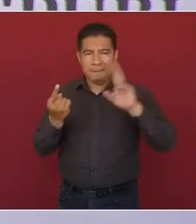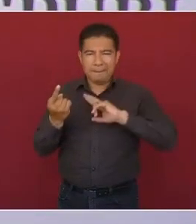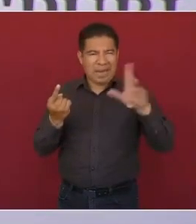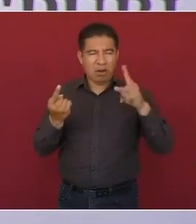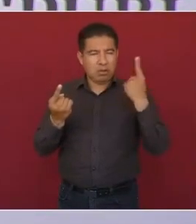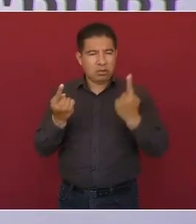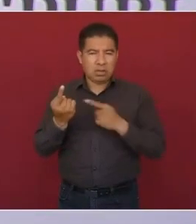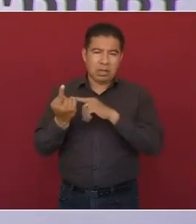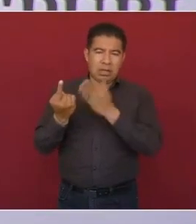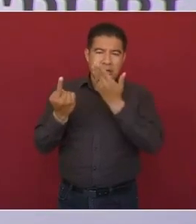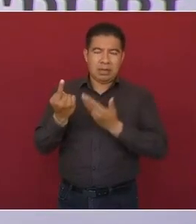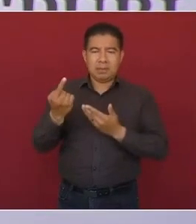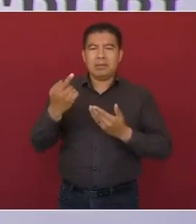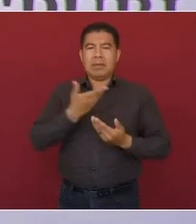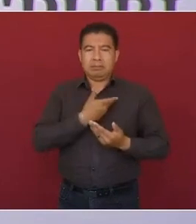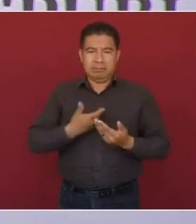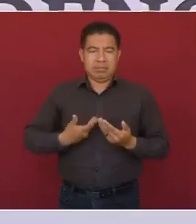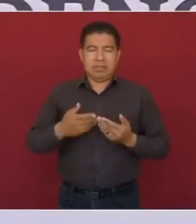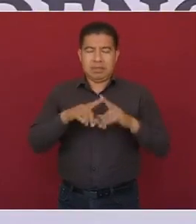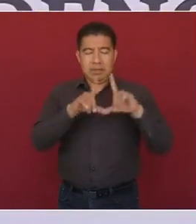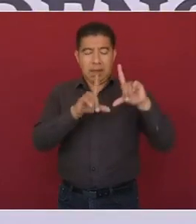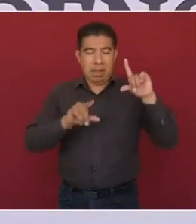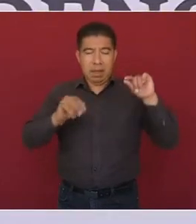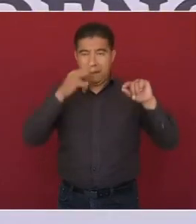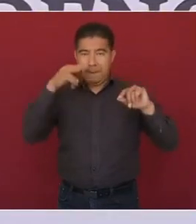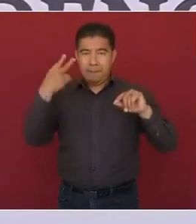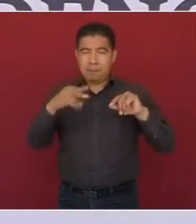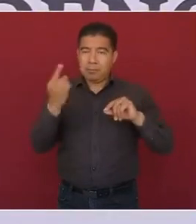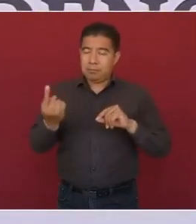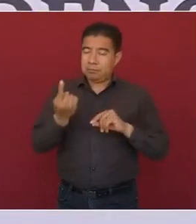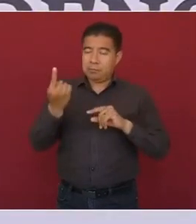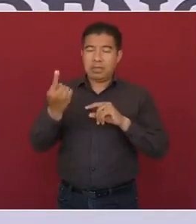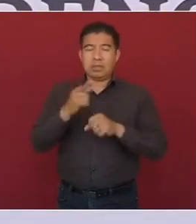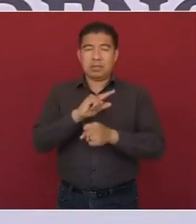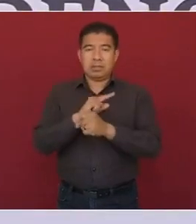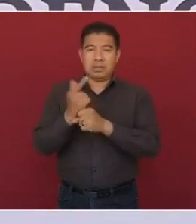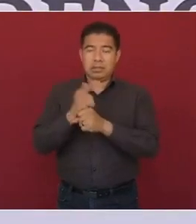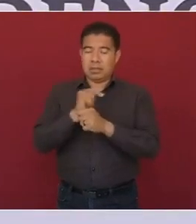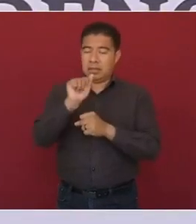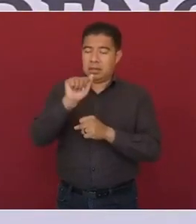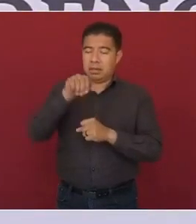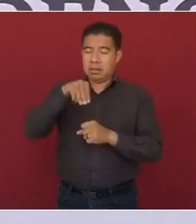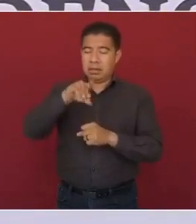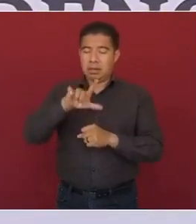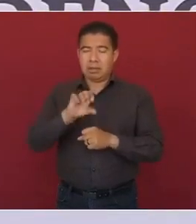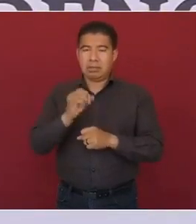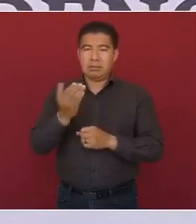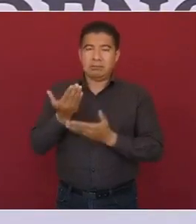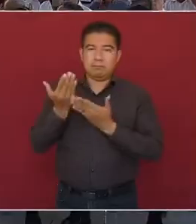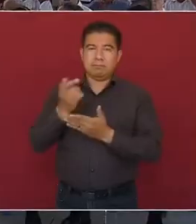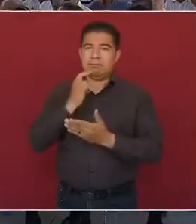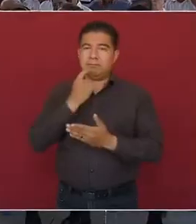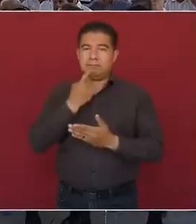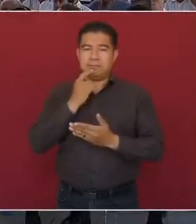México en las últimas décadas de la historia moderna, el licenciado Andrés Manuel López Obrador.